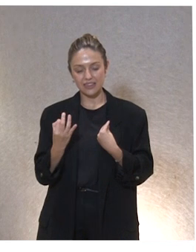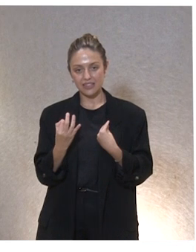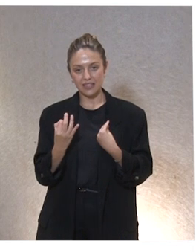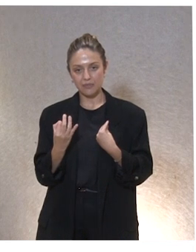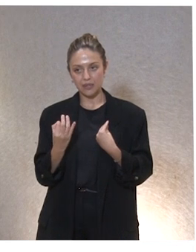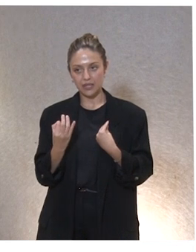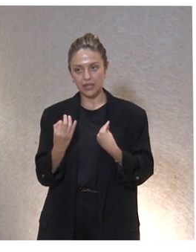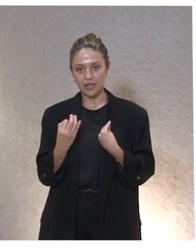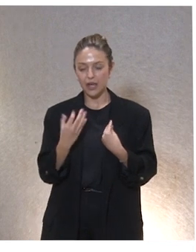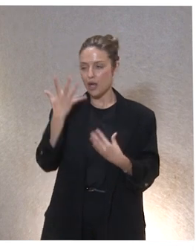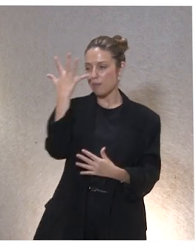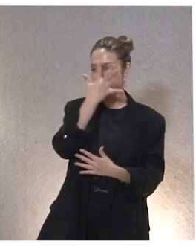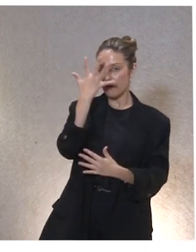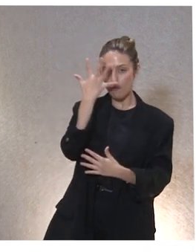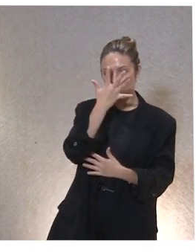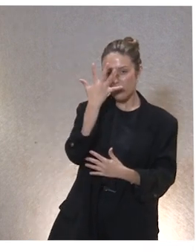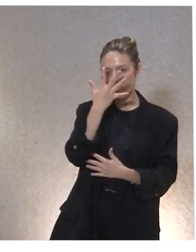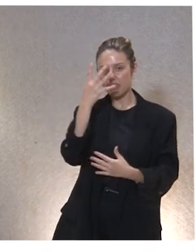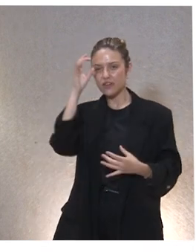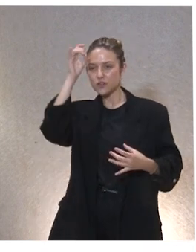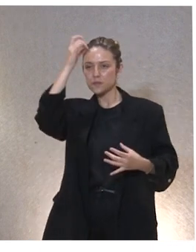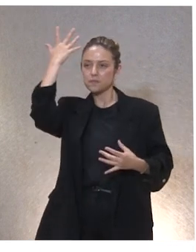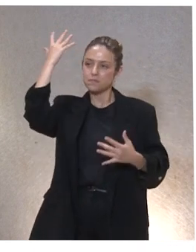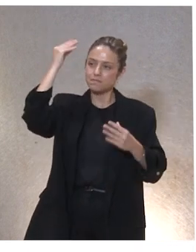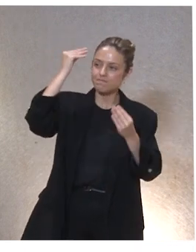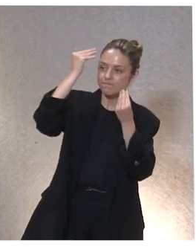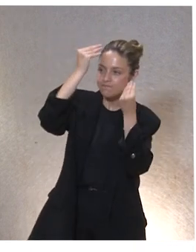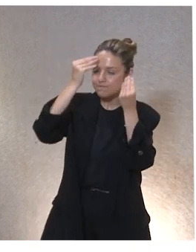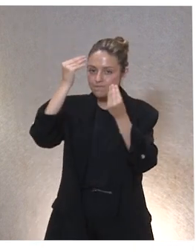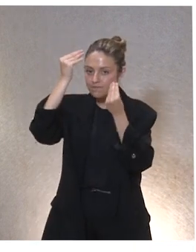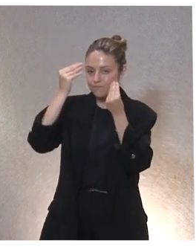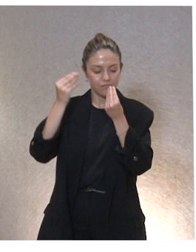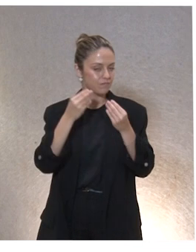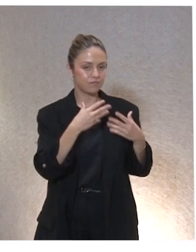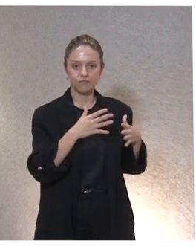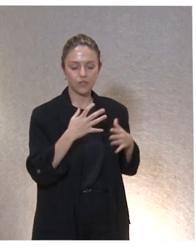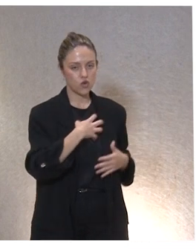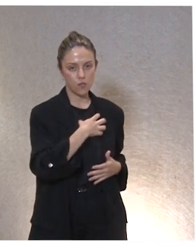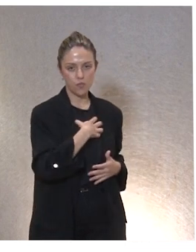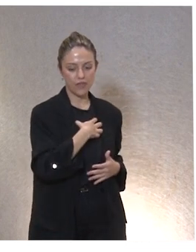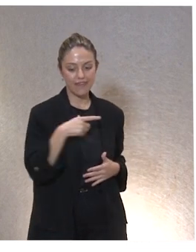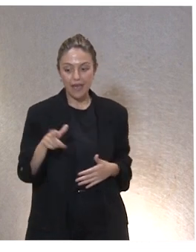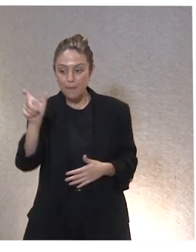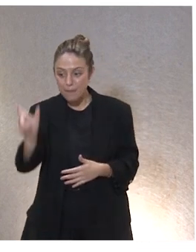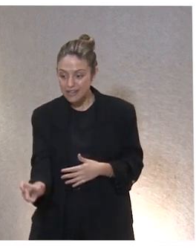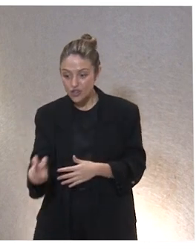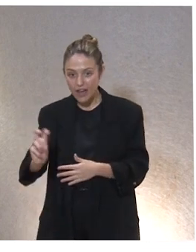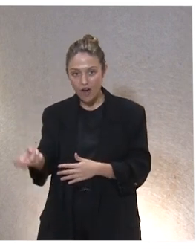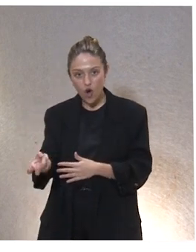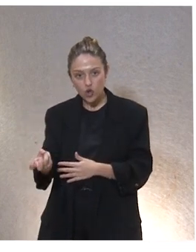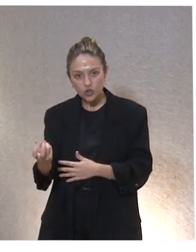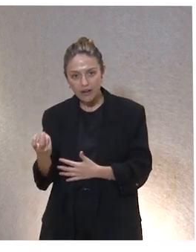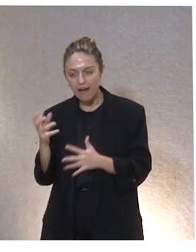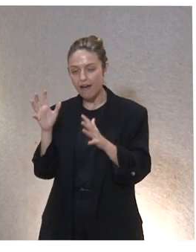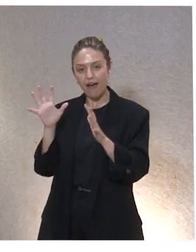digamos prejuicios sus ideas sus creencias y permitir a la persona permitir al otro que aprenda